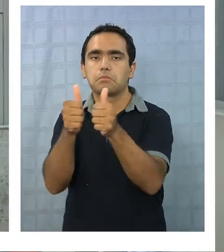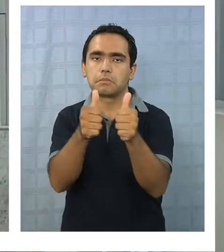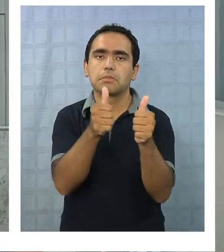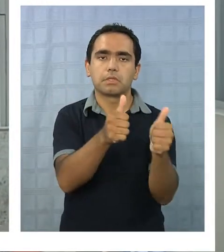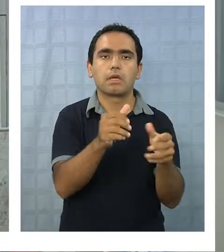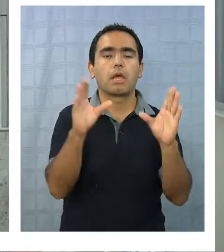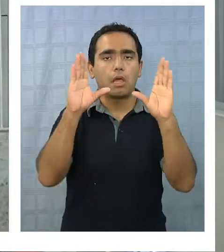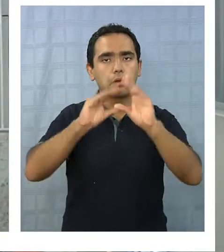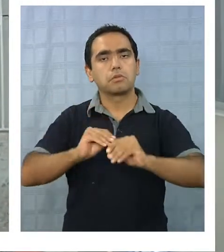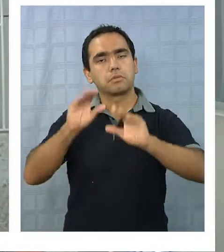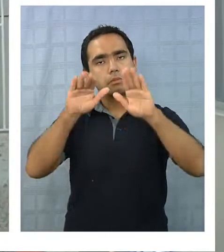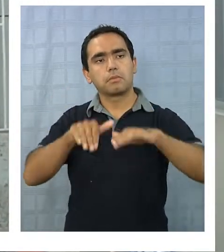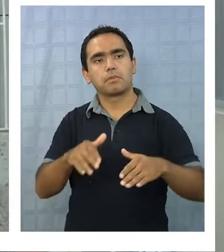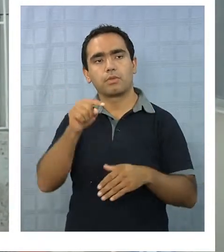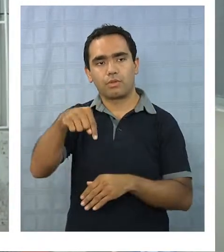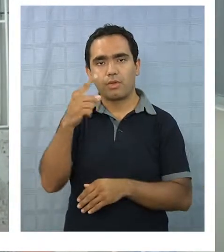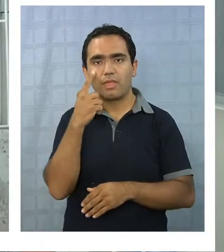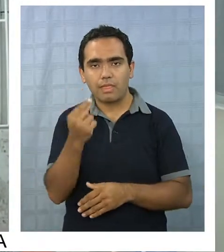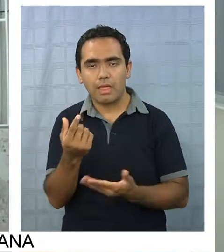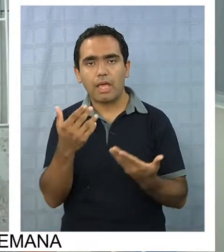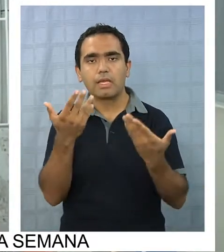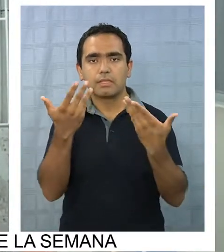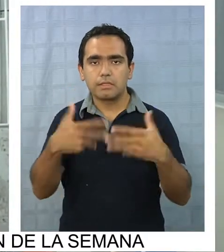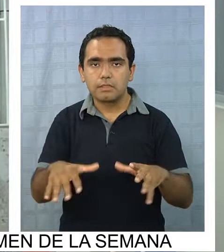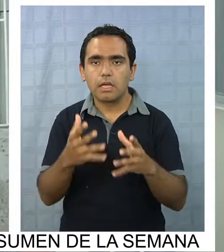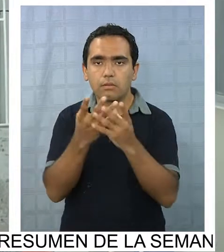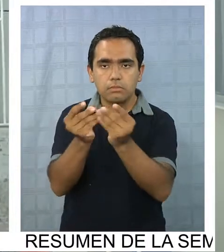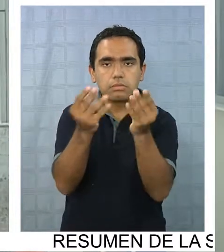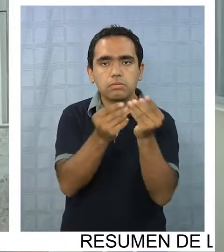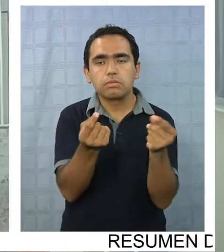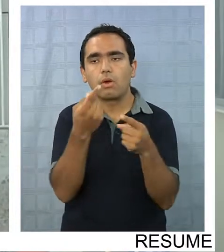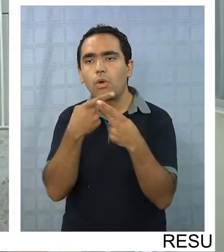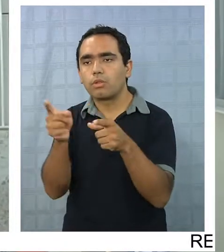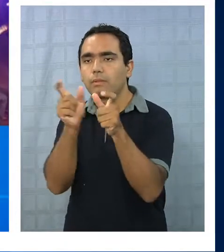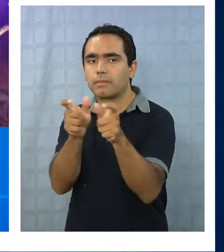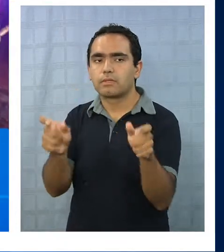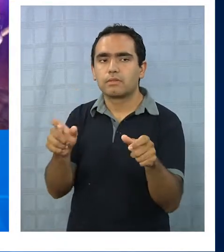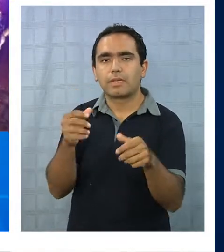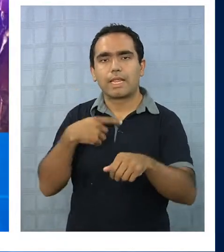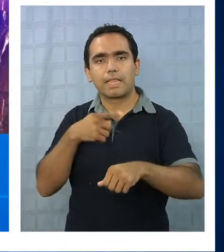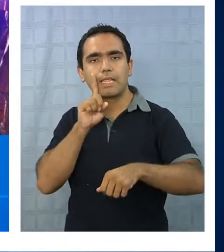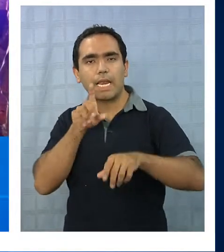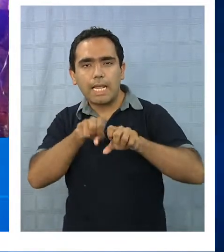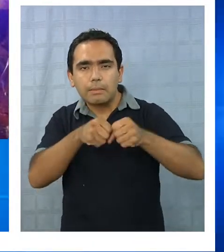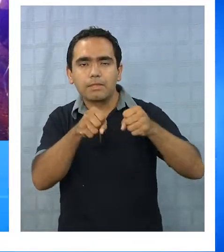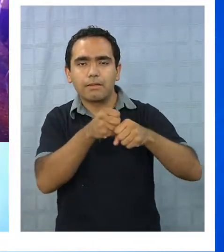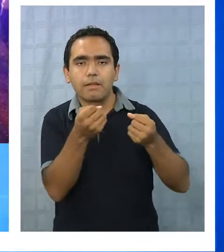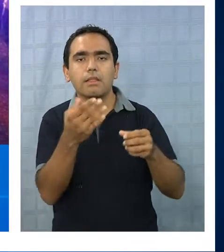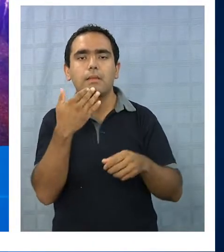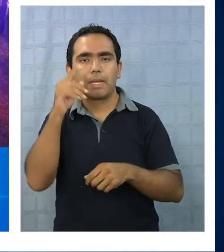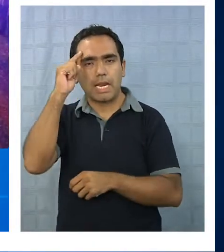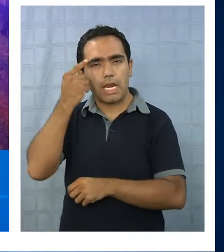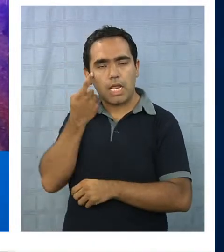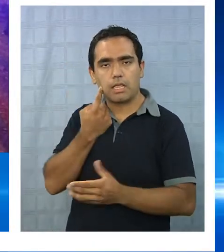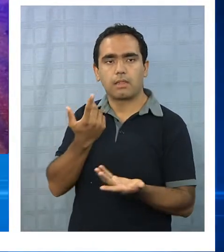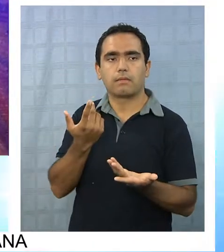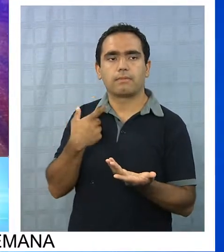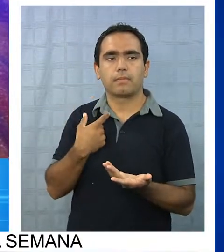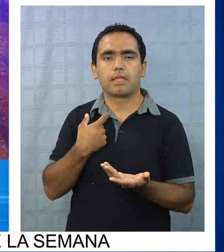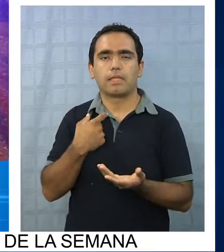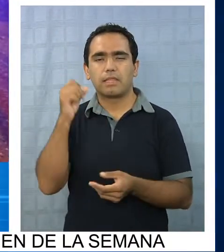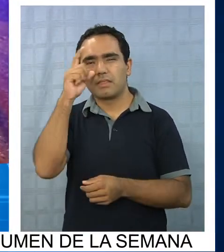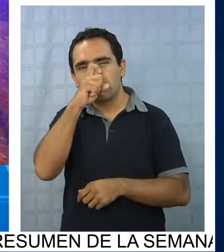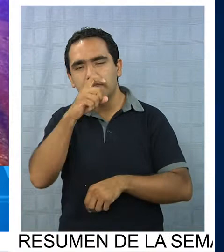anoche mismo y hoy día se están resolviendo otros pacientes con fracturas y otro tipo de heridas. Lo más complejo son los